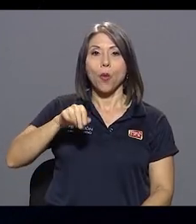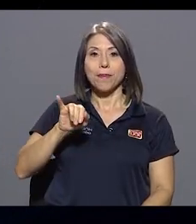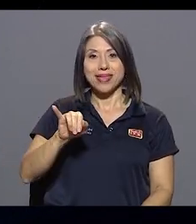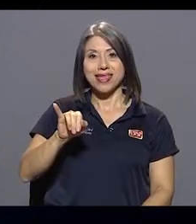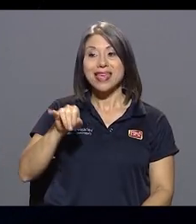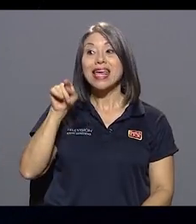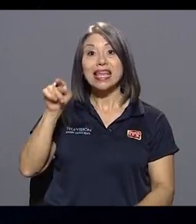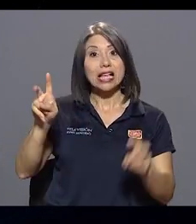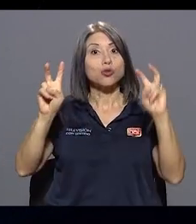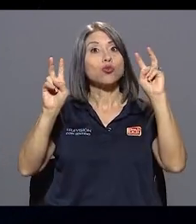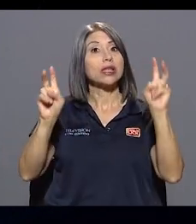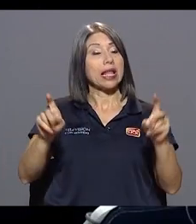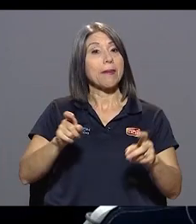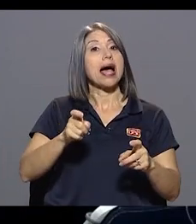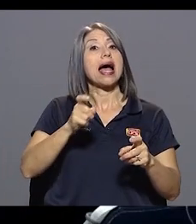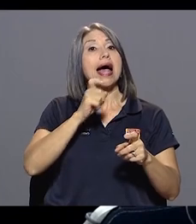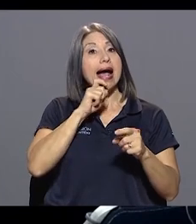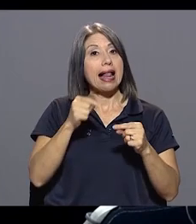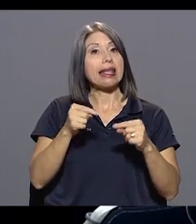álgido,